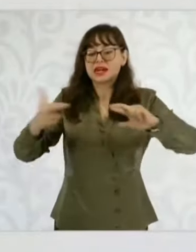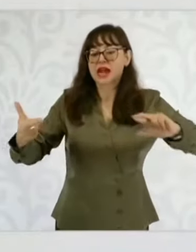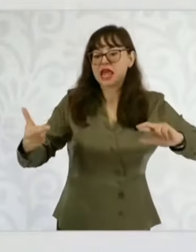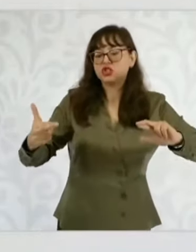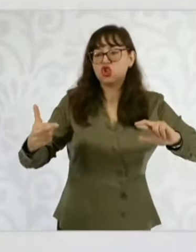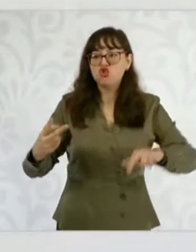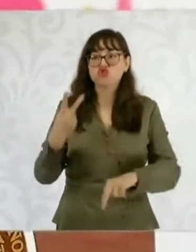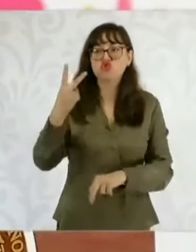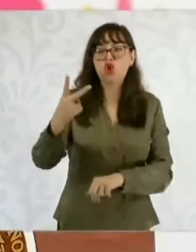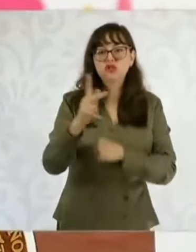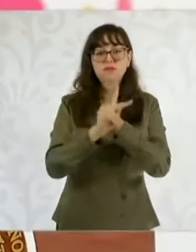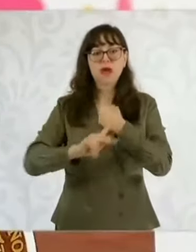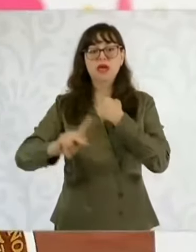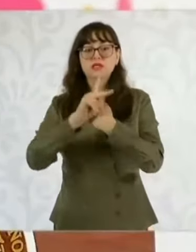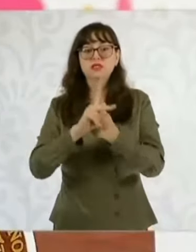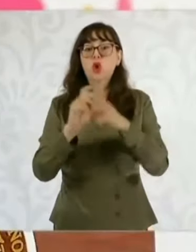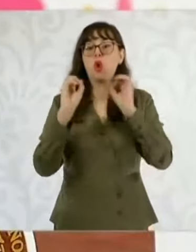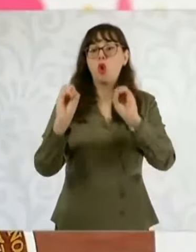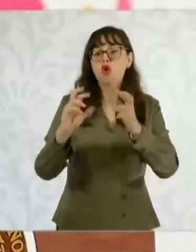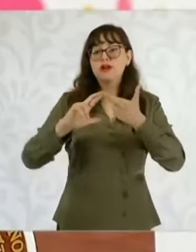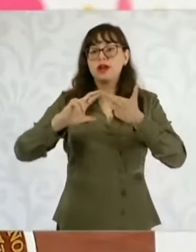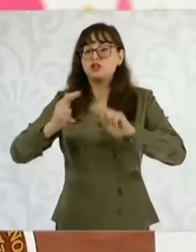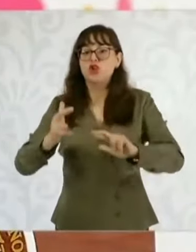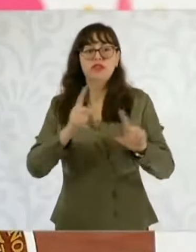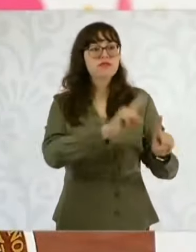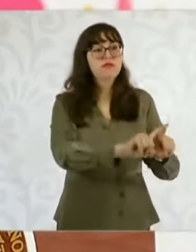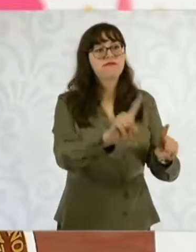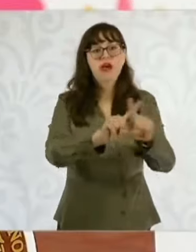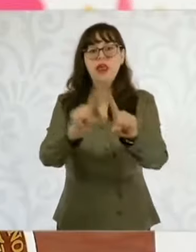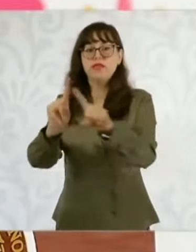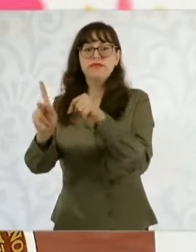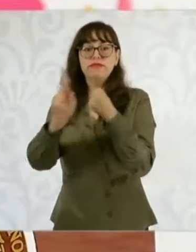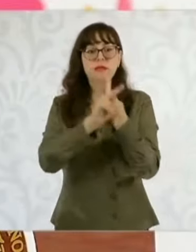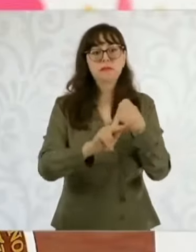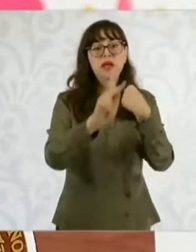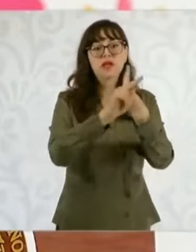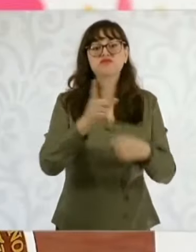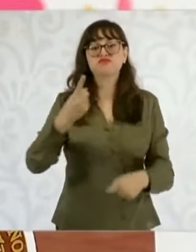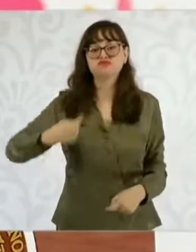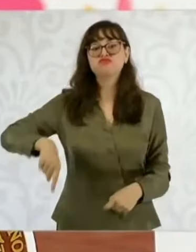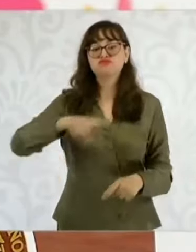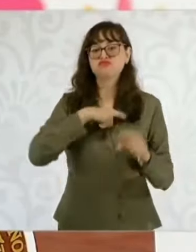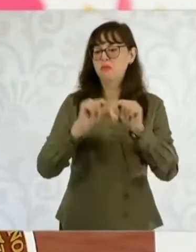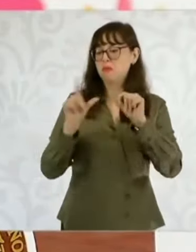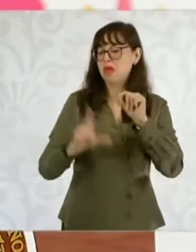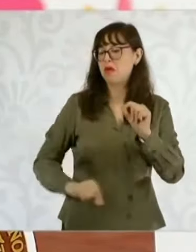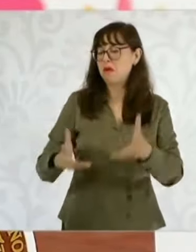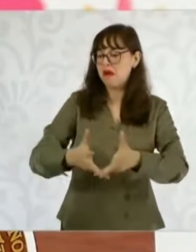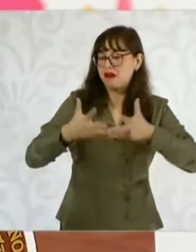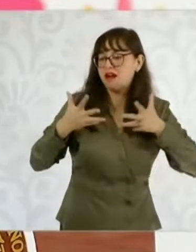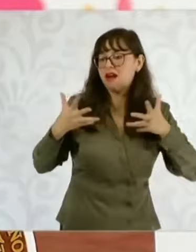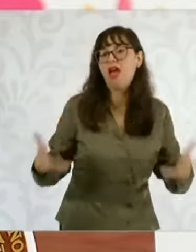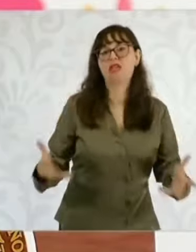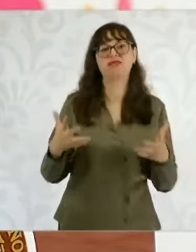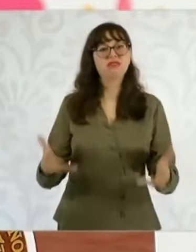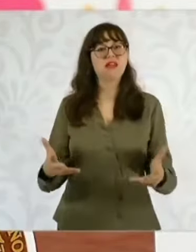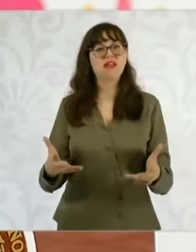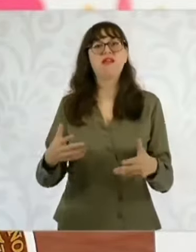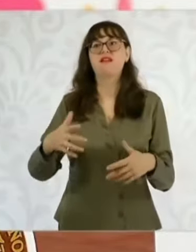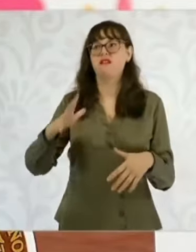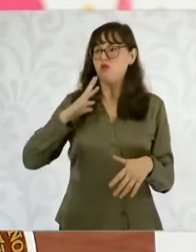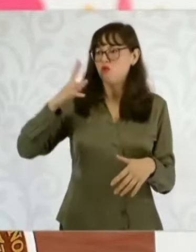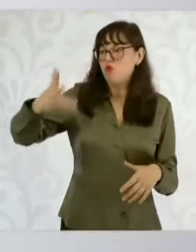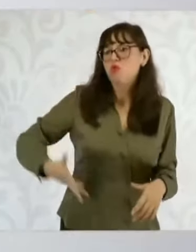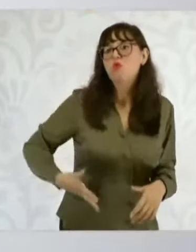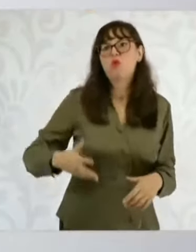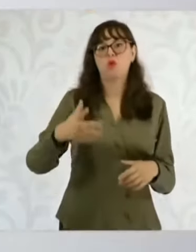multilateral. Somos un gran país, una gran nación, con un gran pueblo, único en este momento